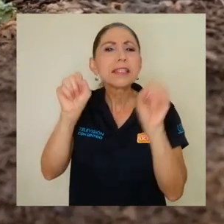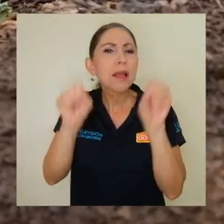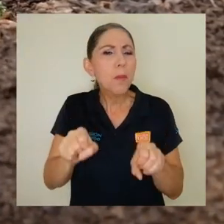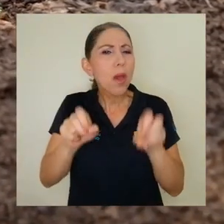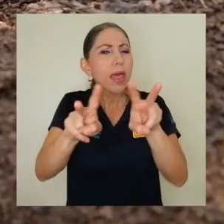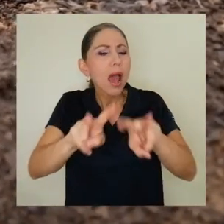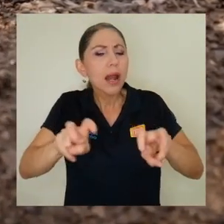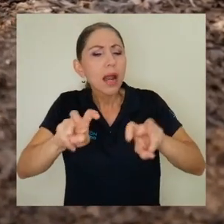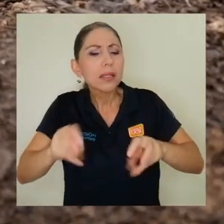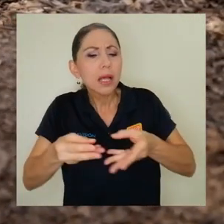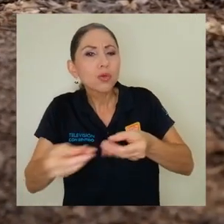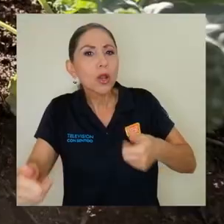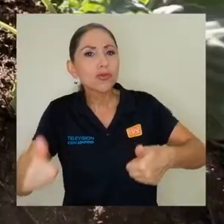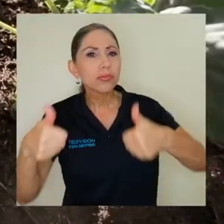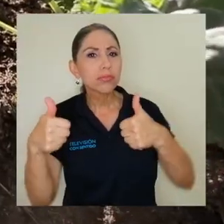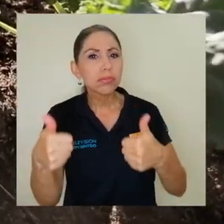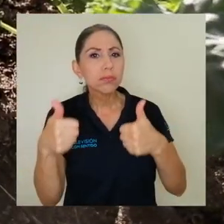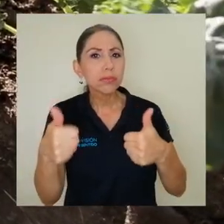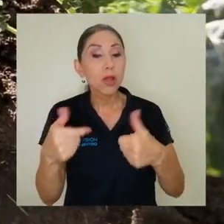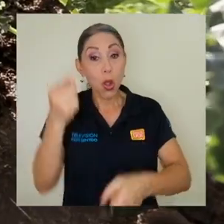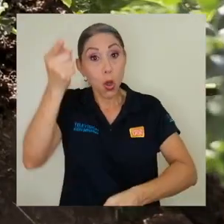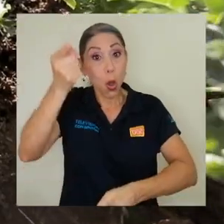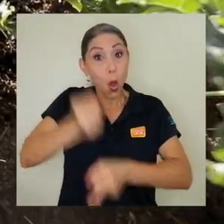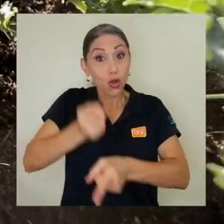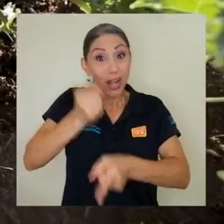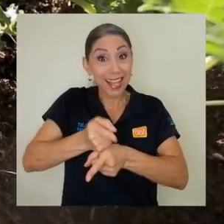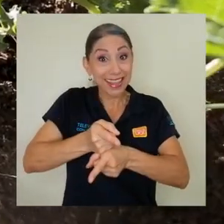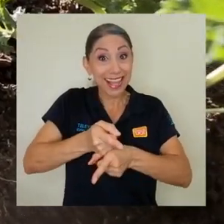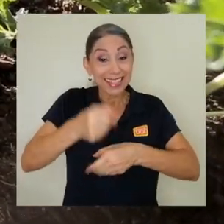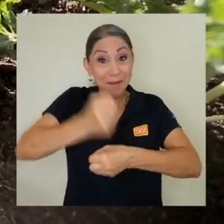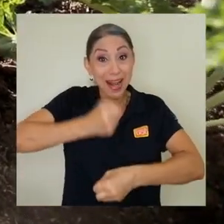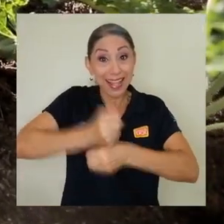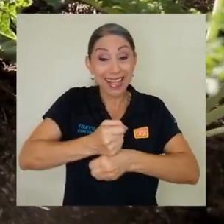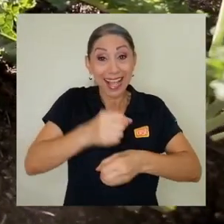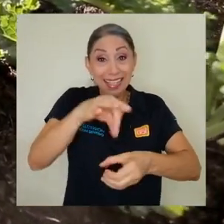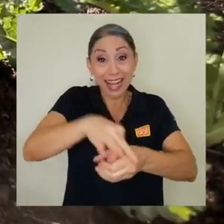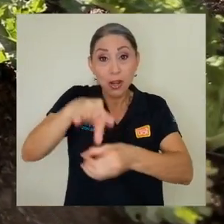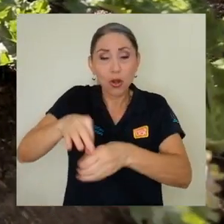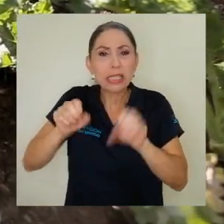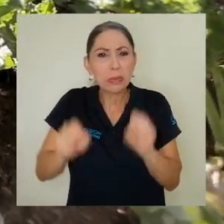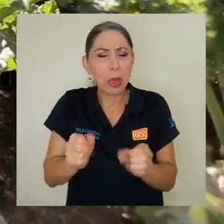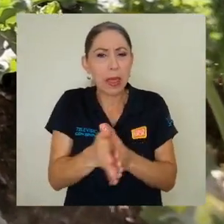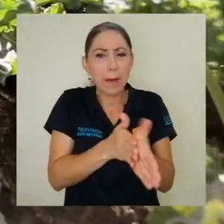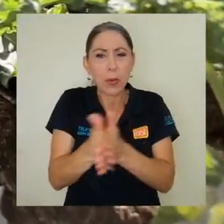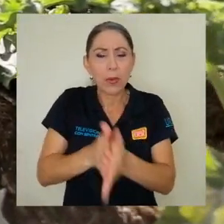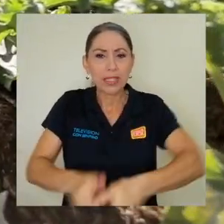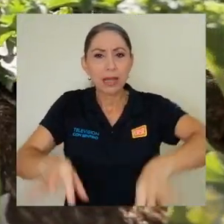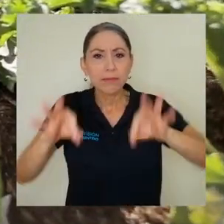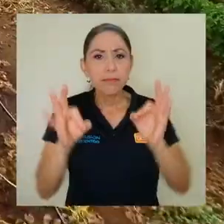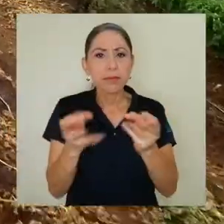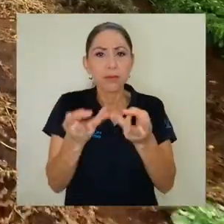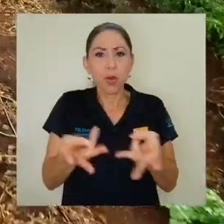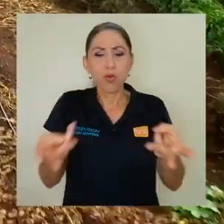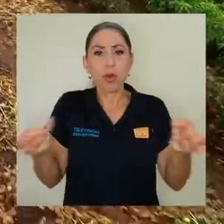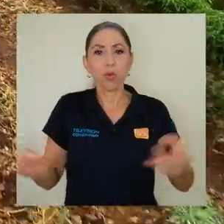analizar mejor los suelos y a través de correctas prácticas agrícolas, aprovechar eficientemente los recursos.